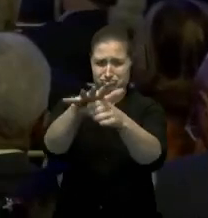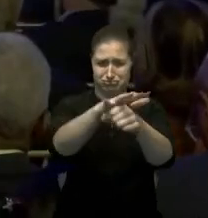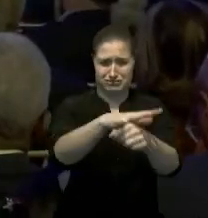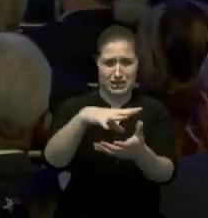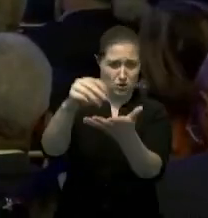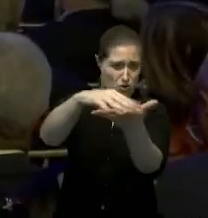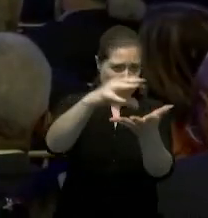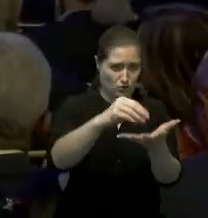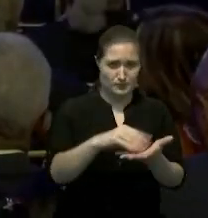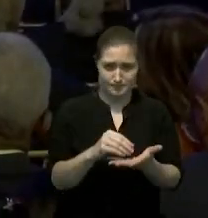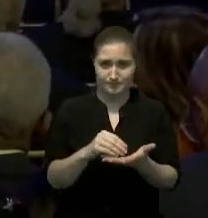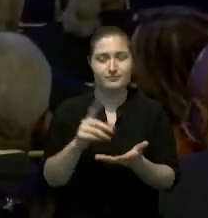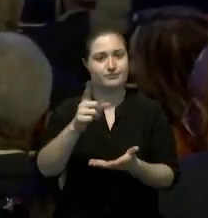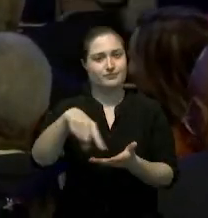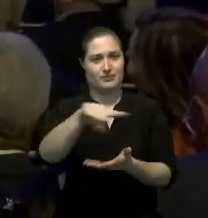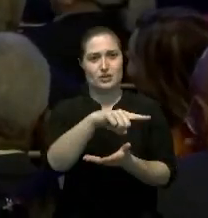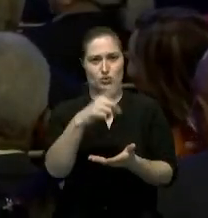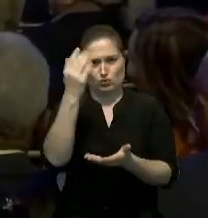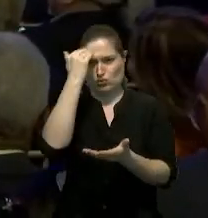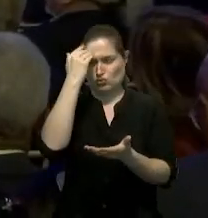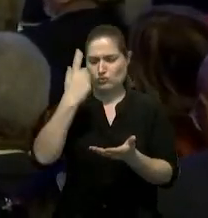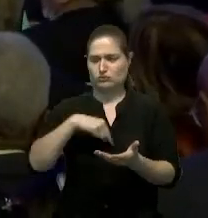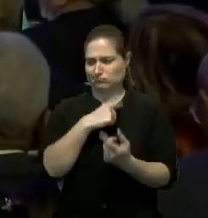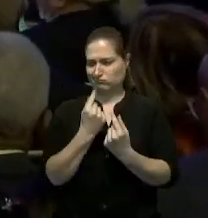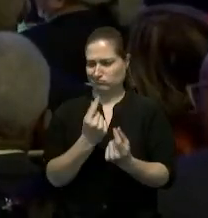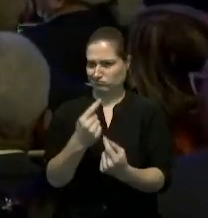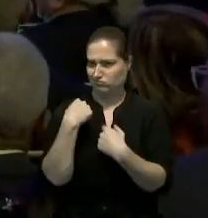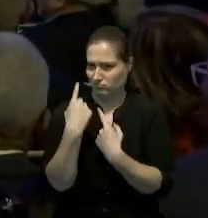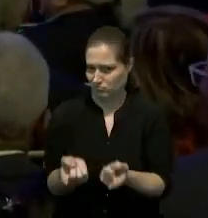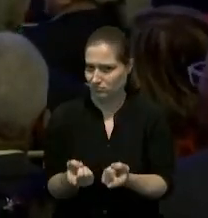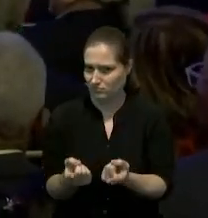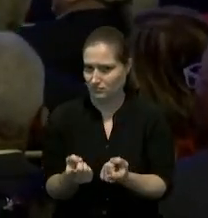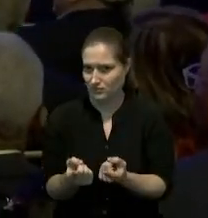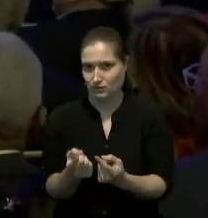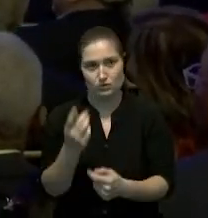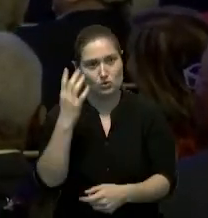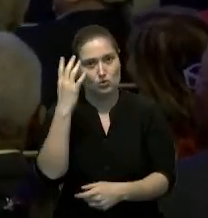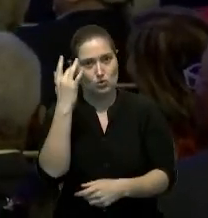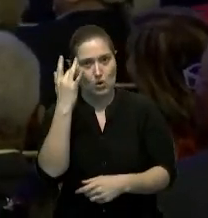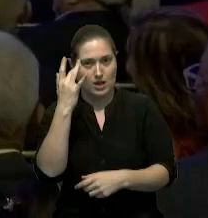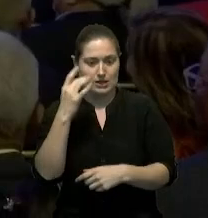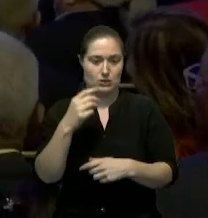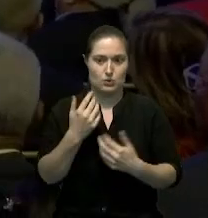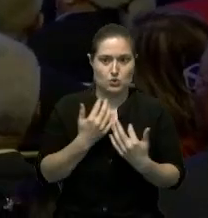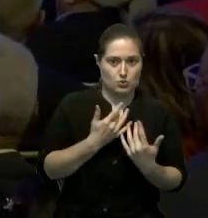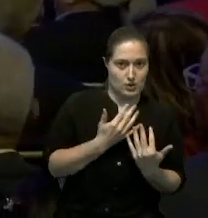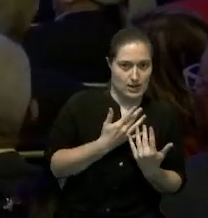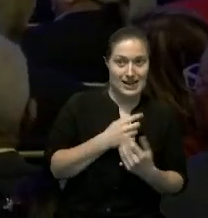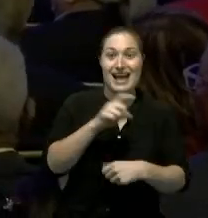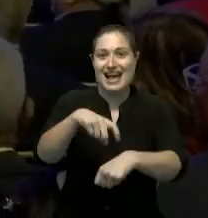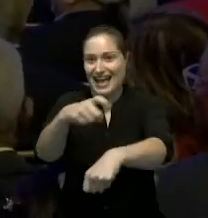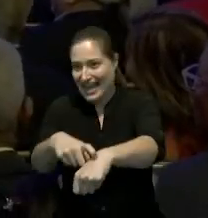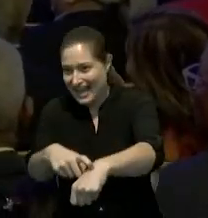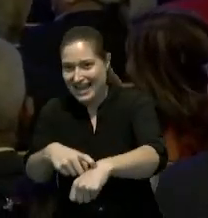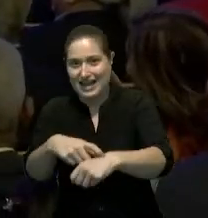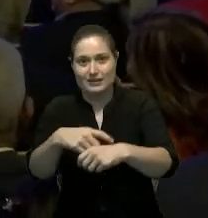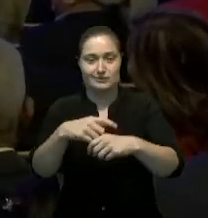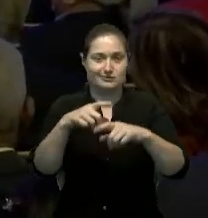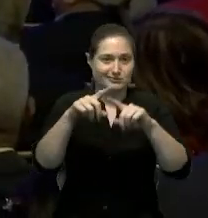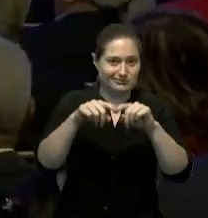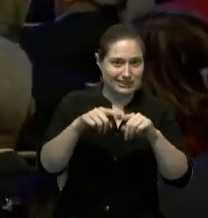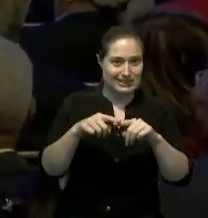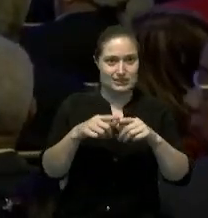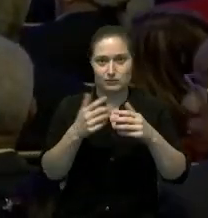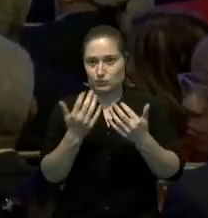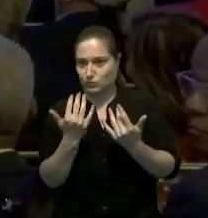informados de lo que estamos haciendo y por qué tenemos que hacerlo en qué momento y por qué tenemos que hacerlo más adelante que voy a explicar esto lo que